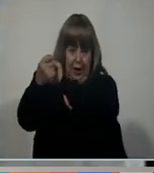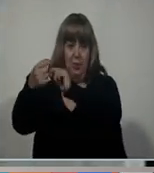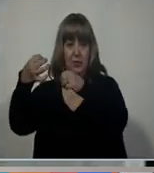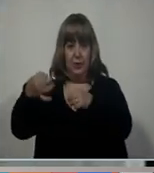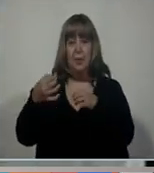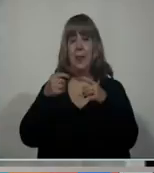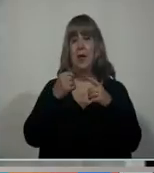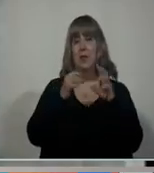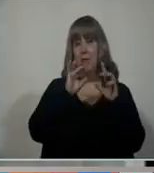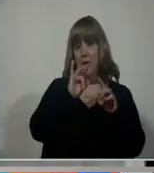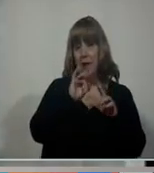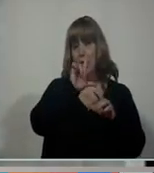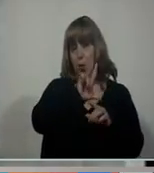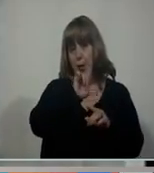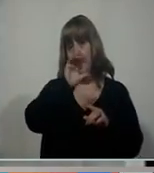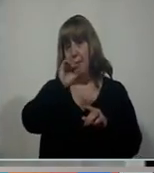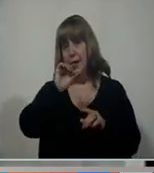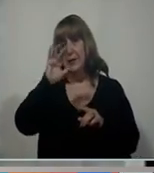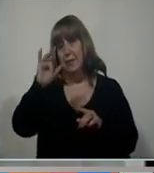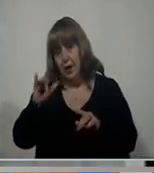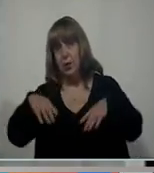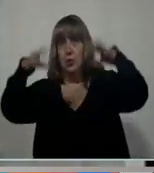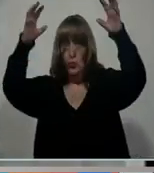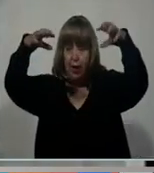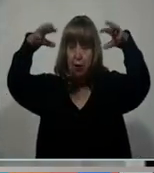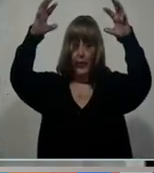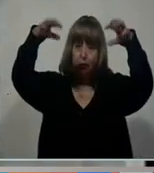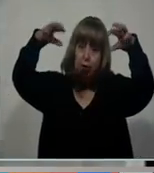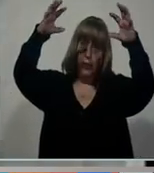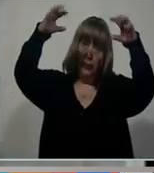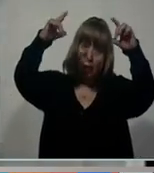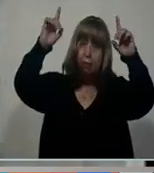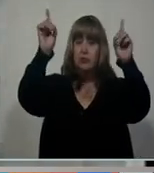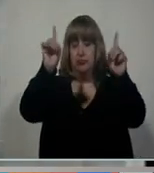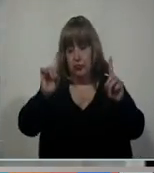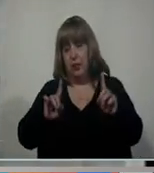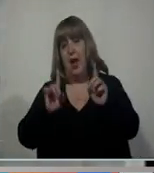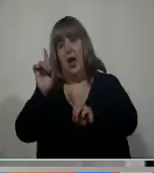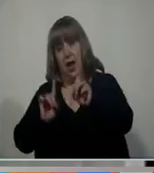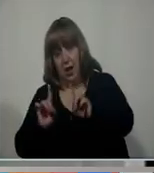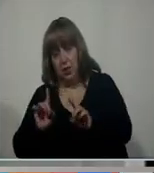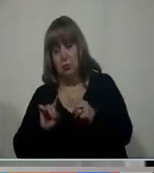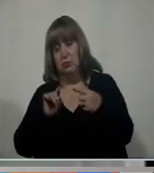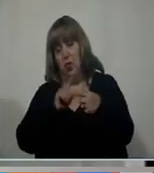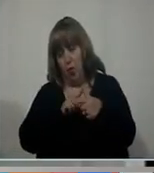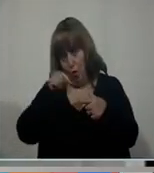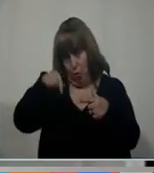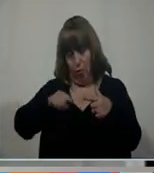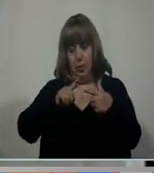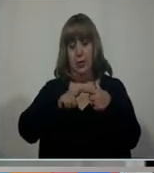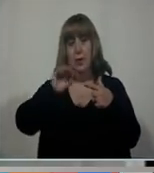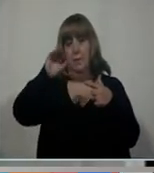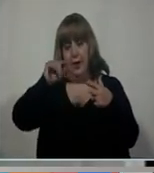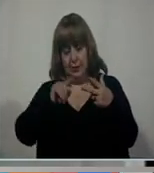posibilidad de precipitaciones para cada uno de estos días. Para hoy, las que hemos tenido y las que se van a dar, para mañana, martes, y